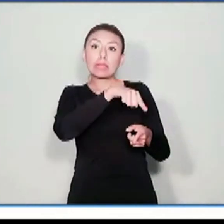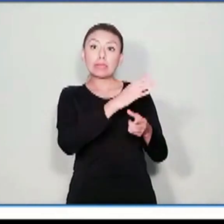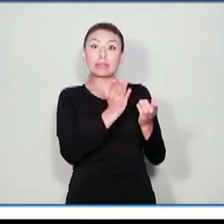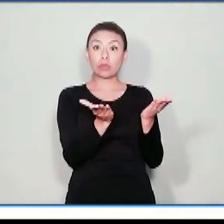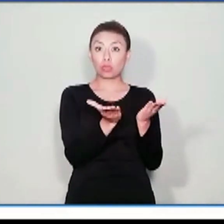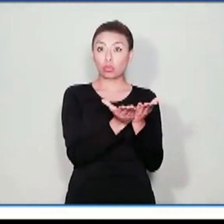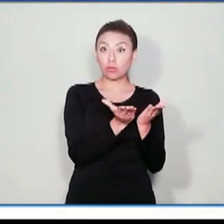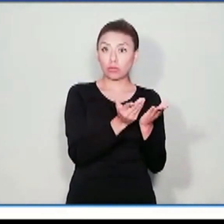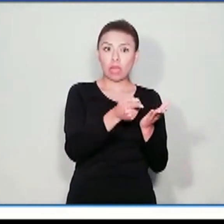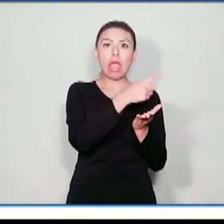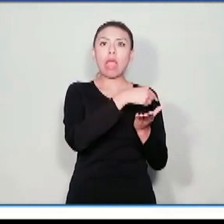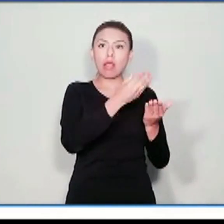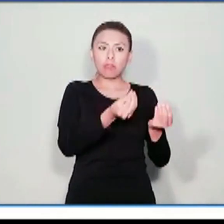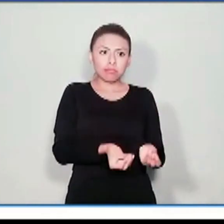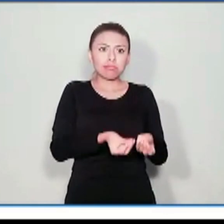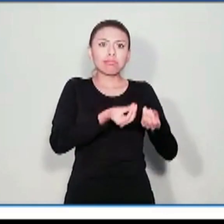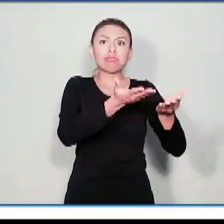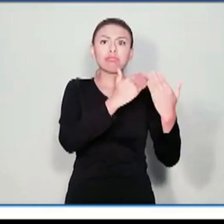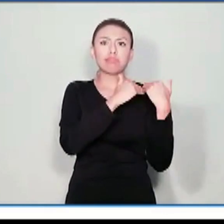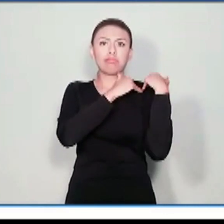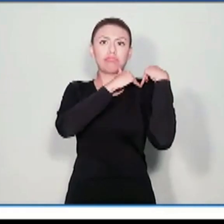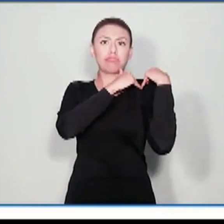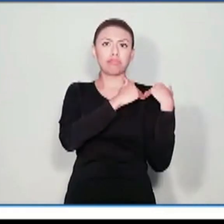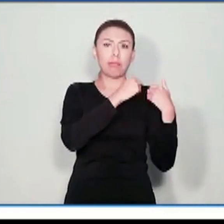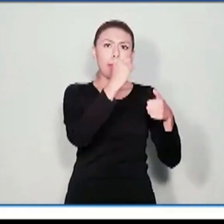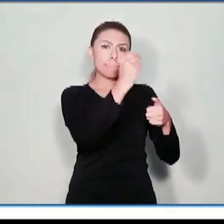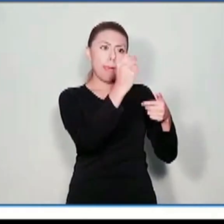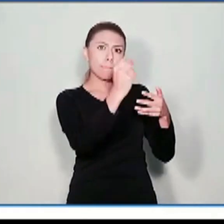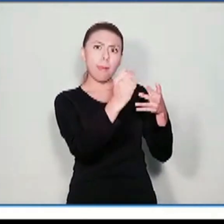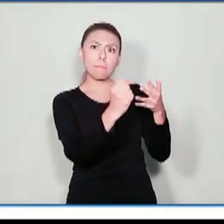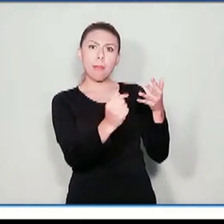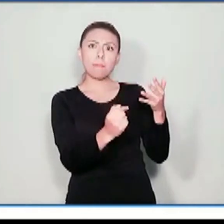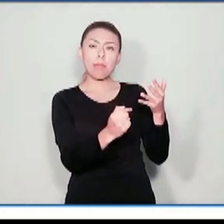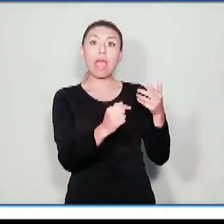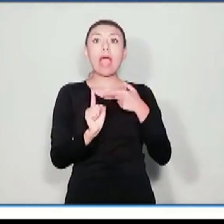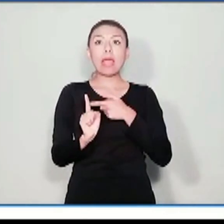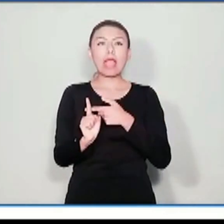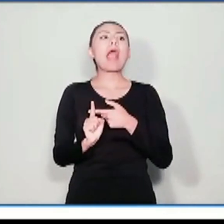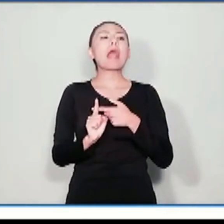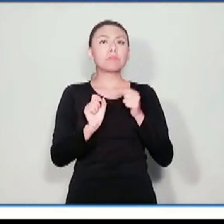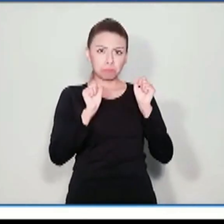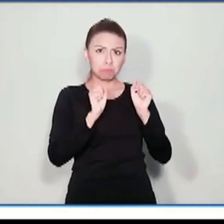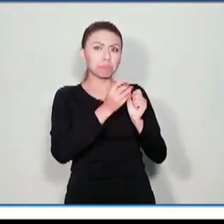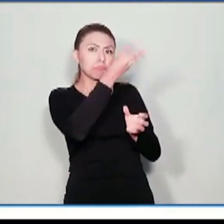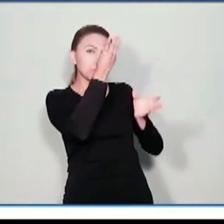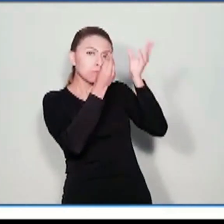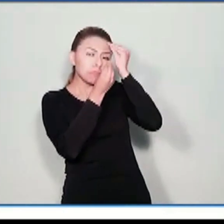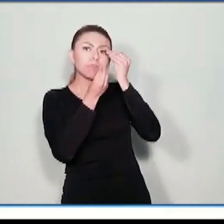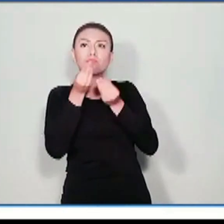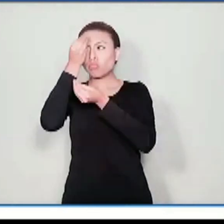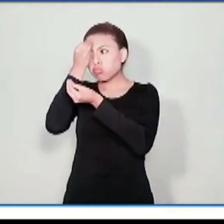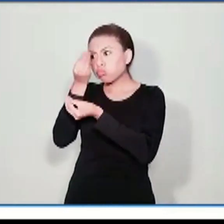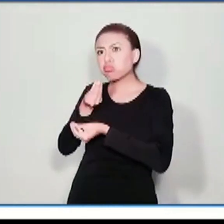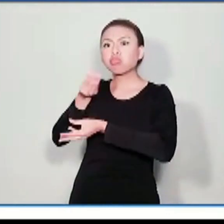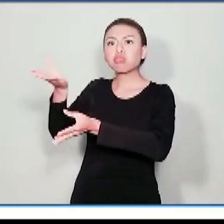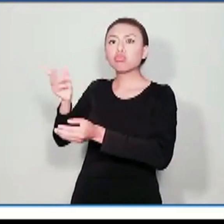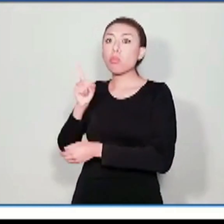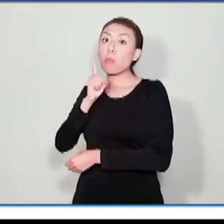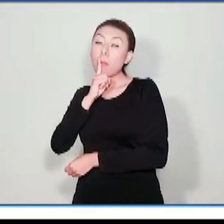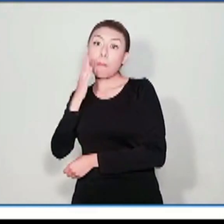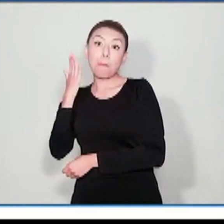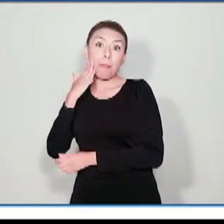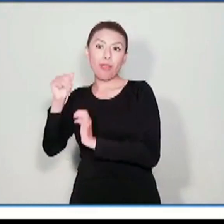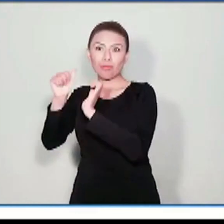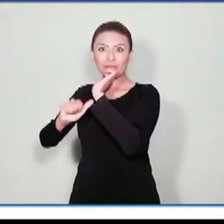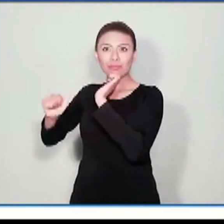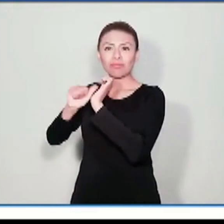pues en la escuela descubrió sus funciones. Ella mantiene informados a sus padres y